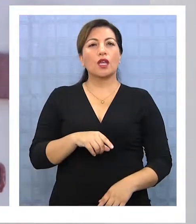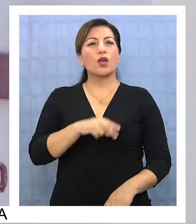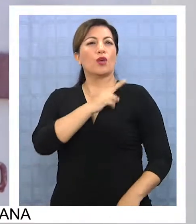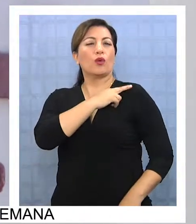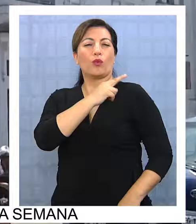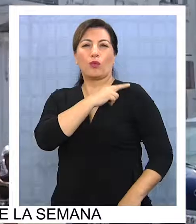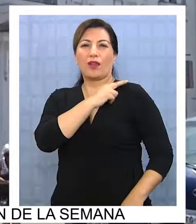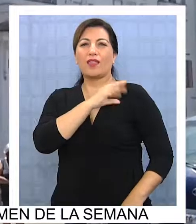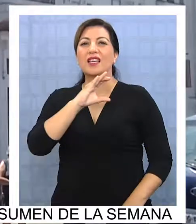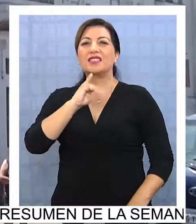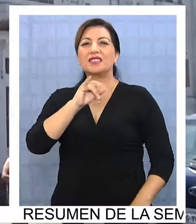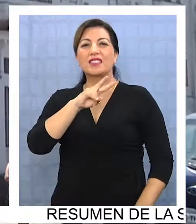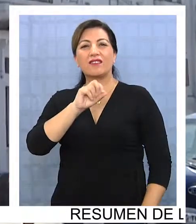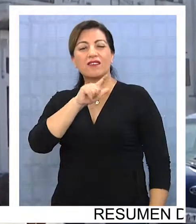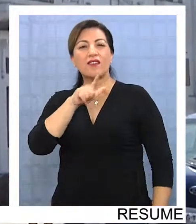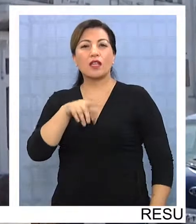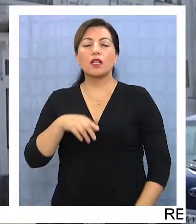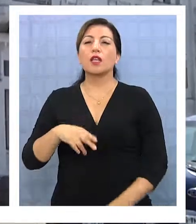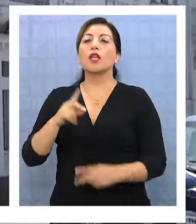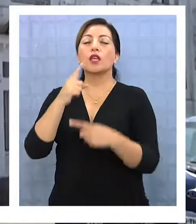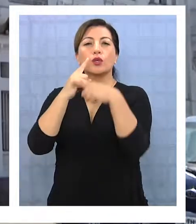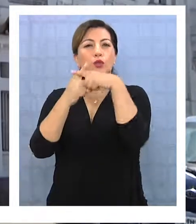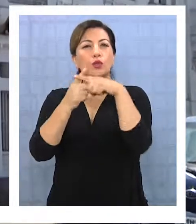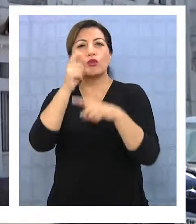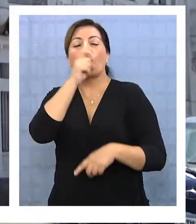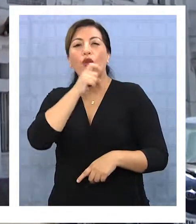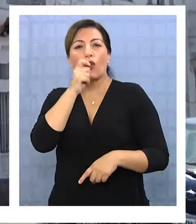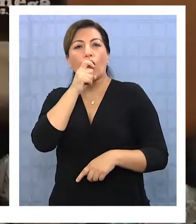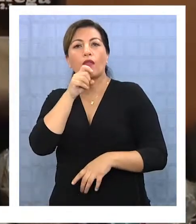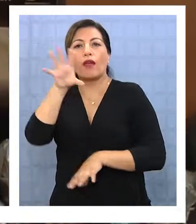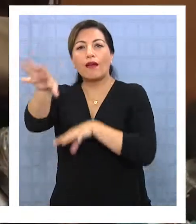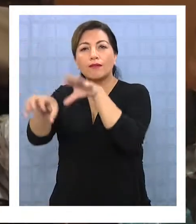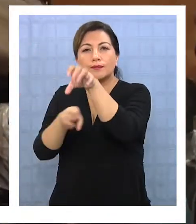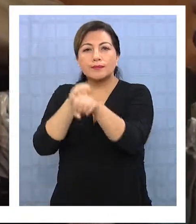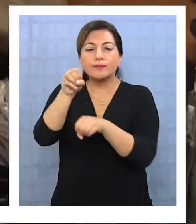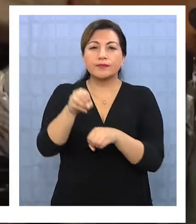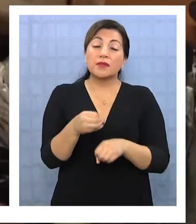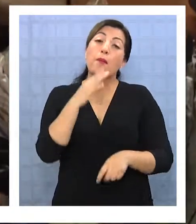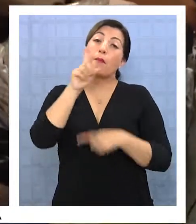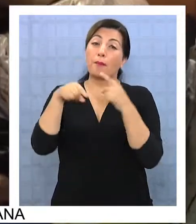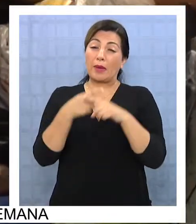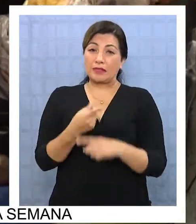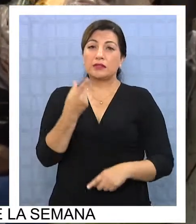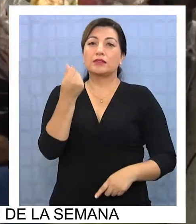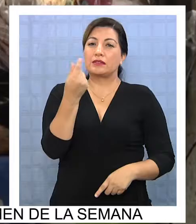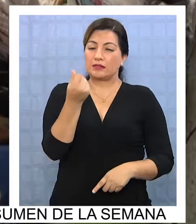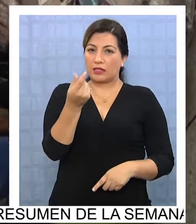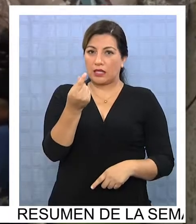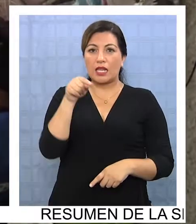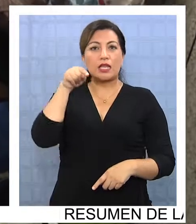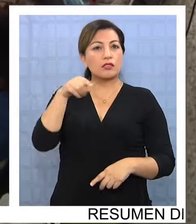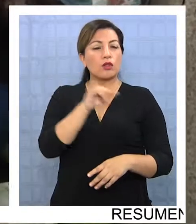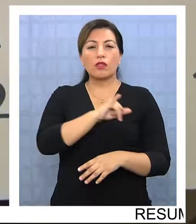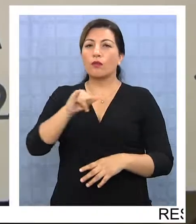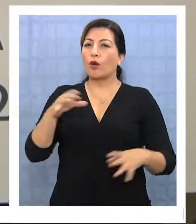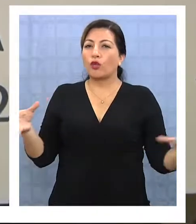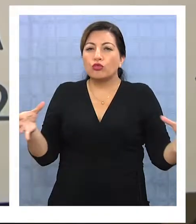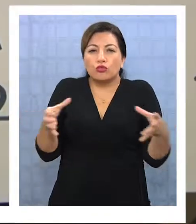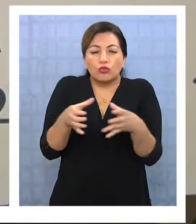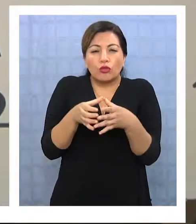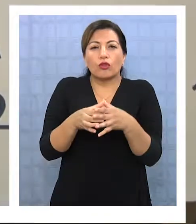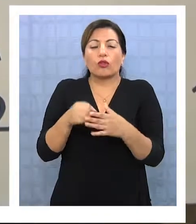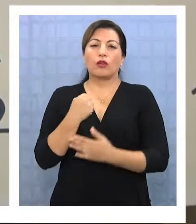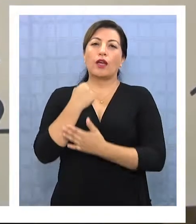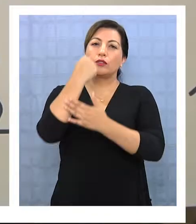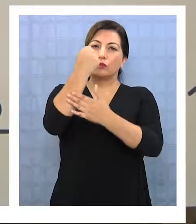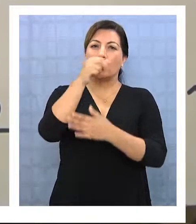Universidades Cruz Roja ha liderado campañas para recolectar enseres, útiles de aseo y dinero que según señalan irán en directo beneficio a los